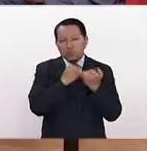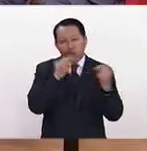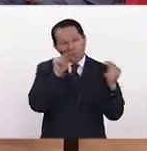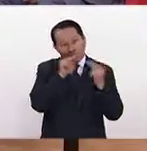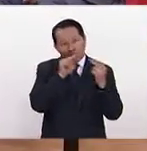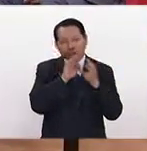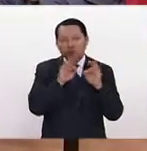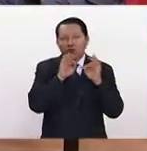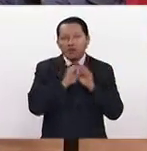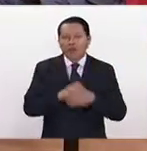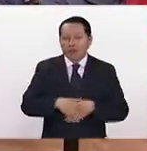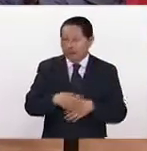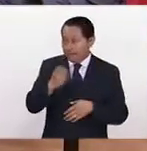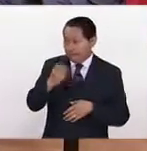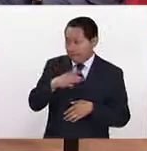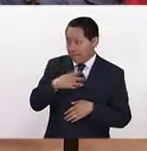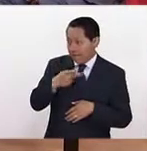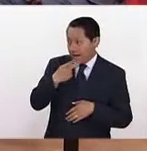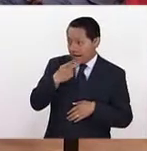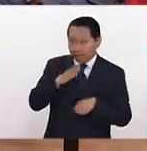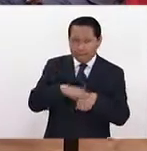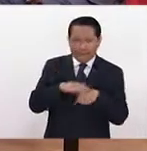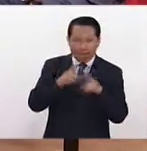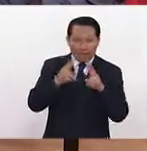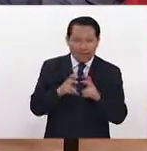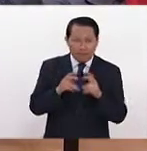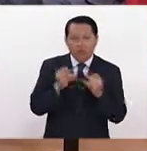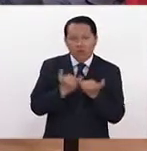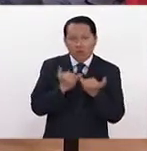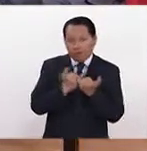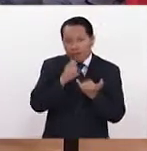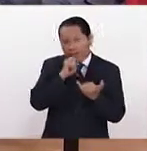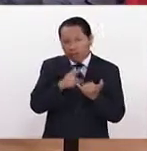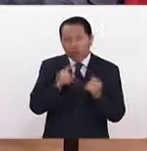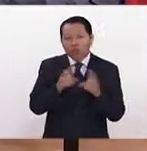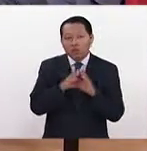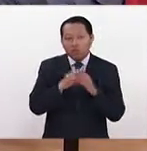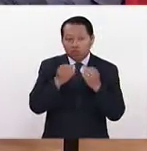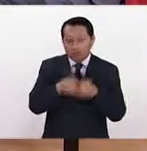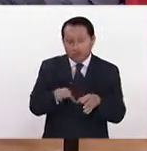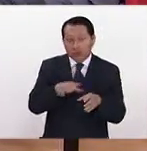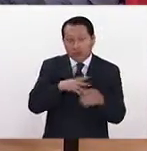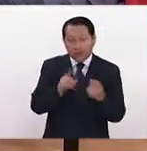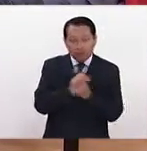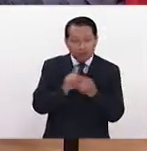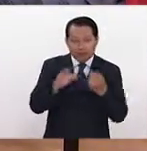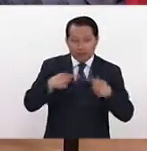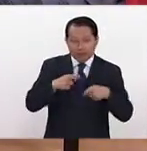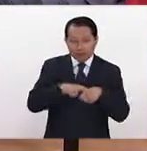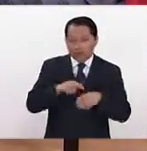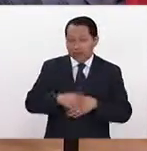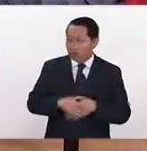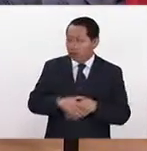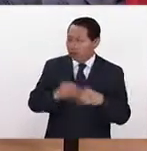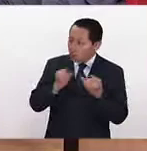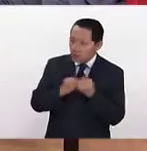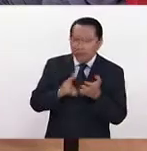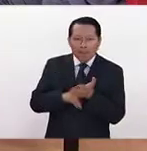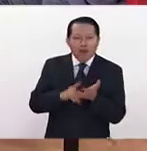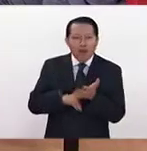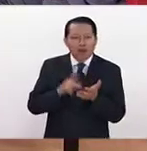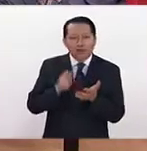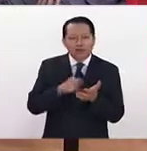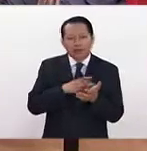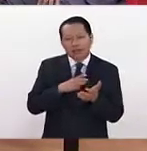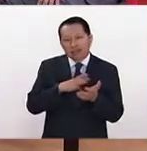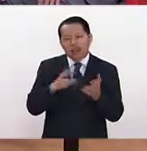vale la pena que se hable más de este tema, porque sí, no perder la interrelación personal, ¿no? Y que los valores no tienen